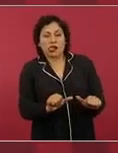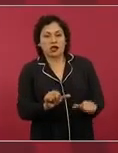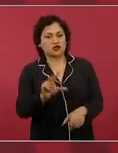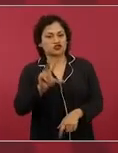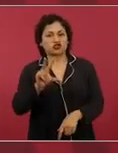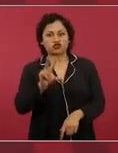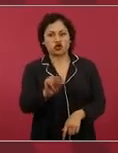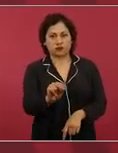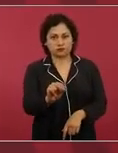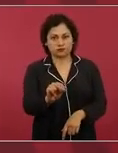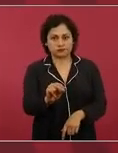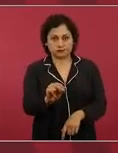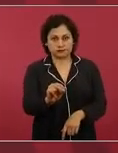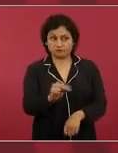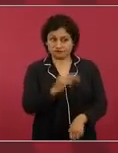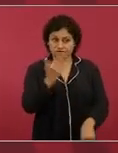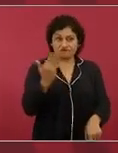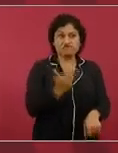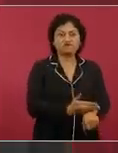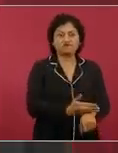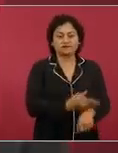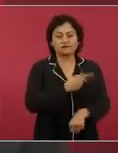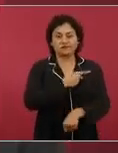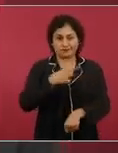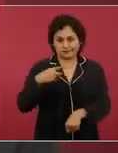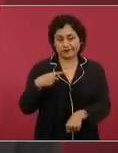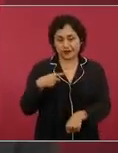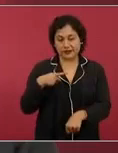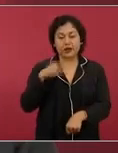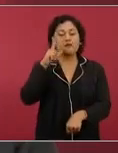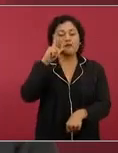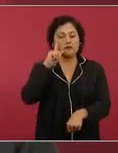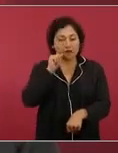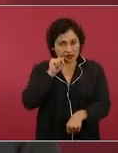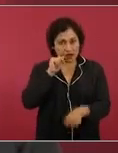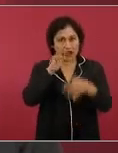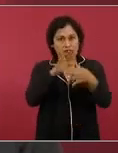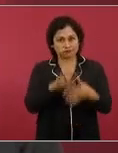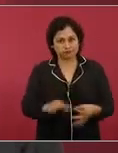Y mañana vamos a profundizar sobre estos temas.